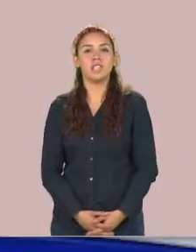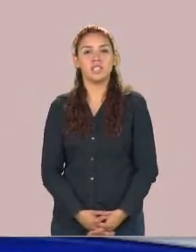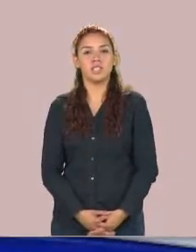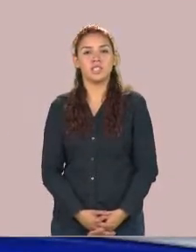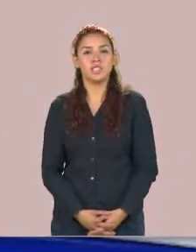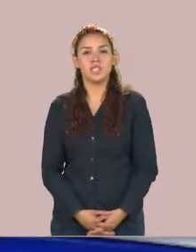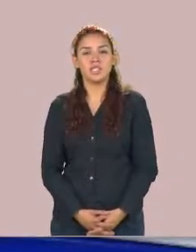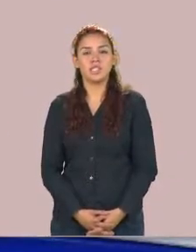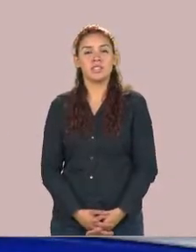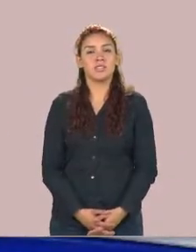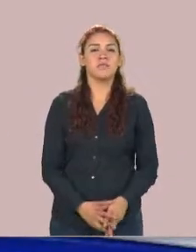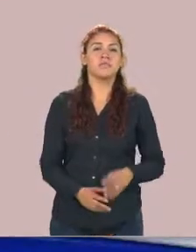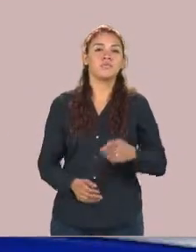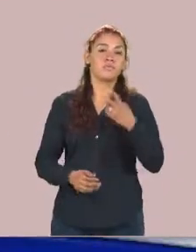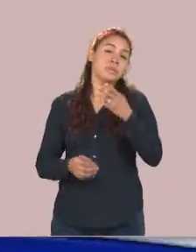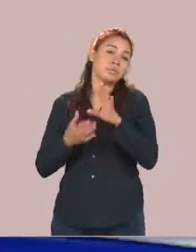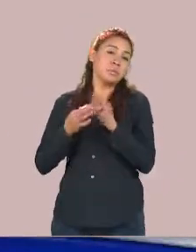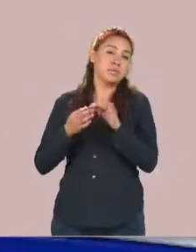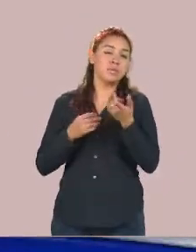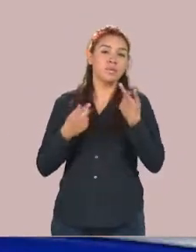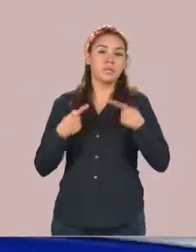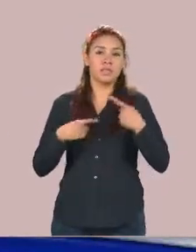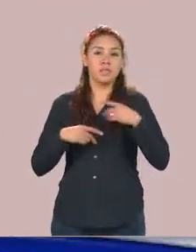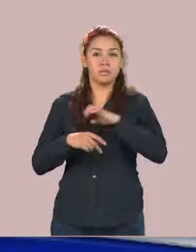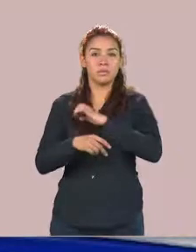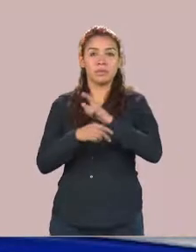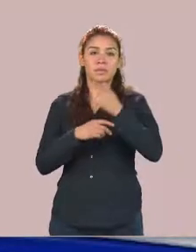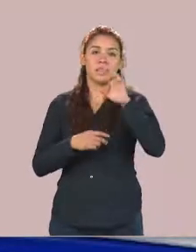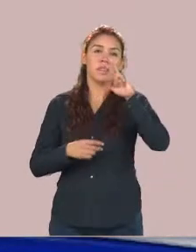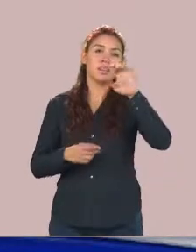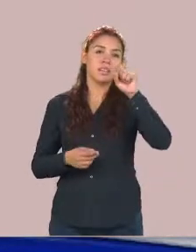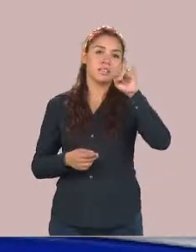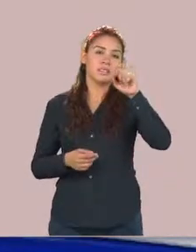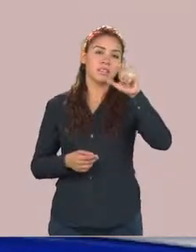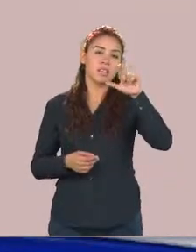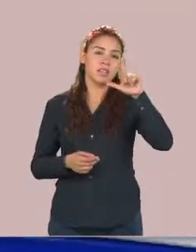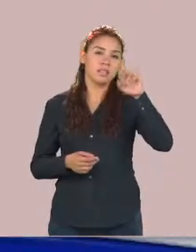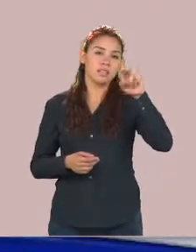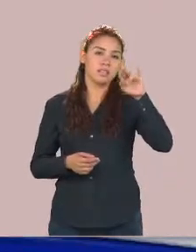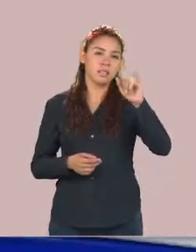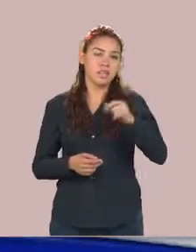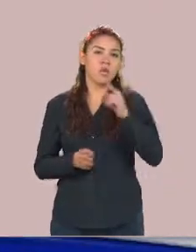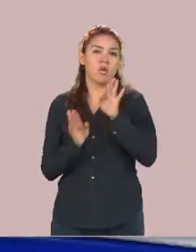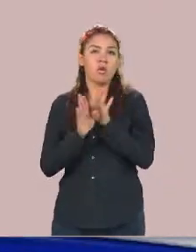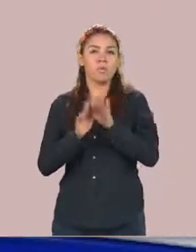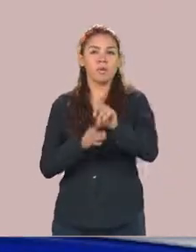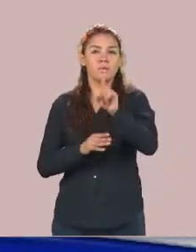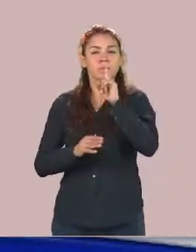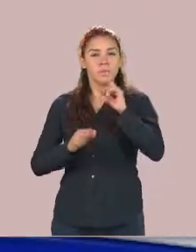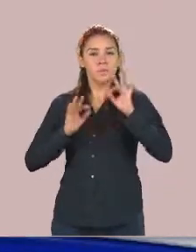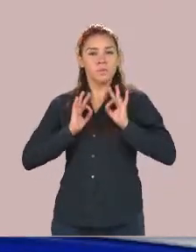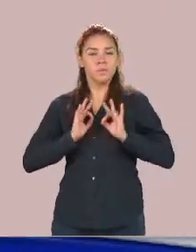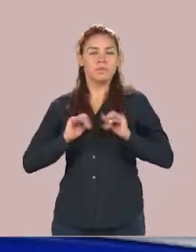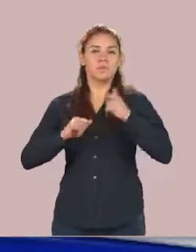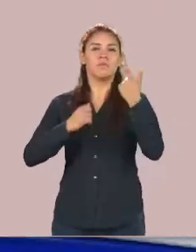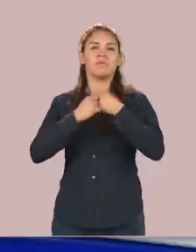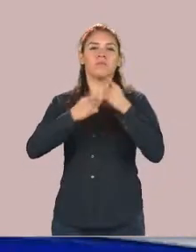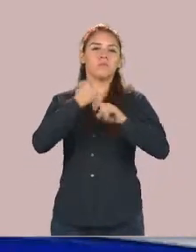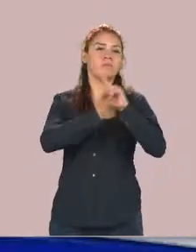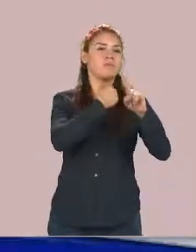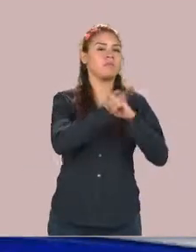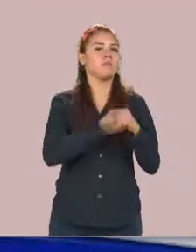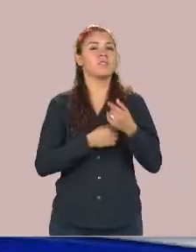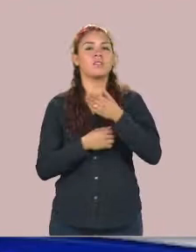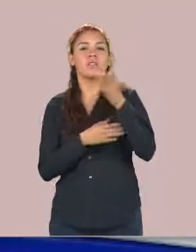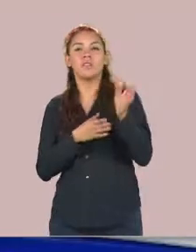Según los especialistas la resiliencia es la capacidad de sobreponerse ante una situación adversa o crítica. El día de hoy Luis Humberto Garza